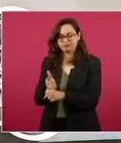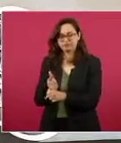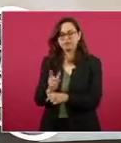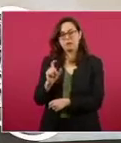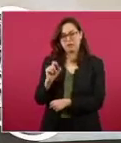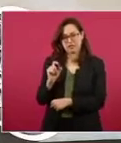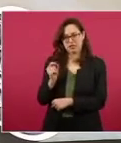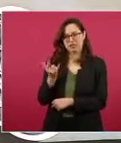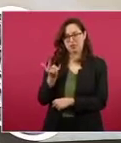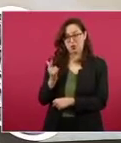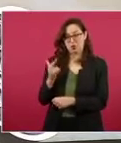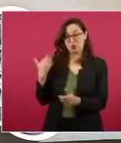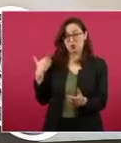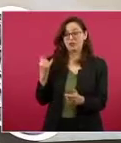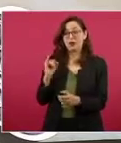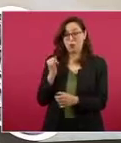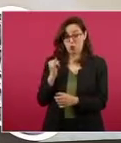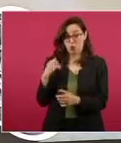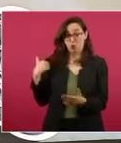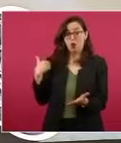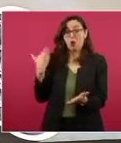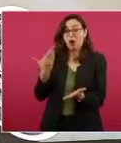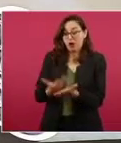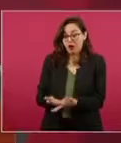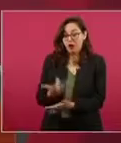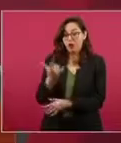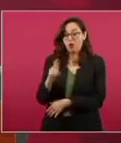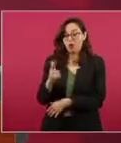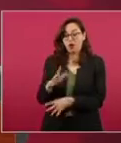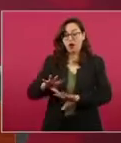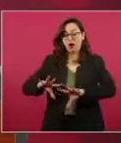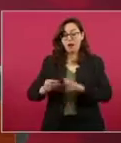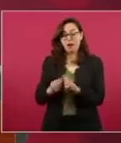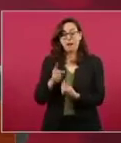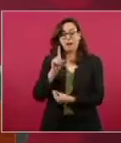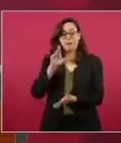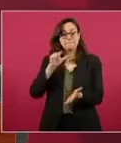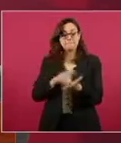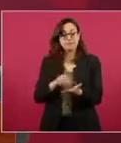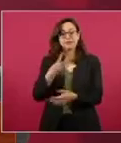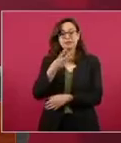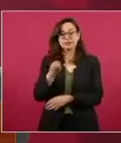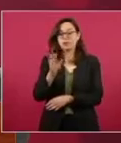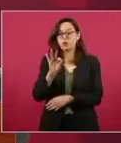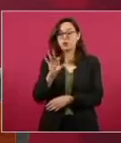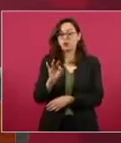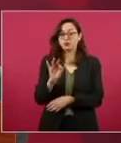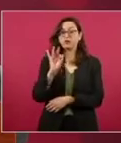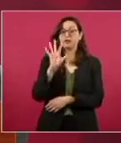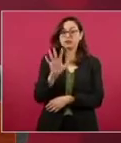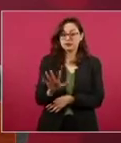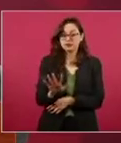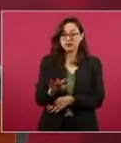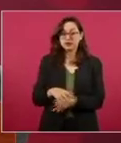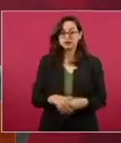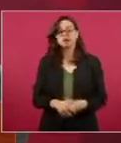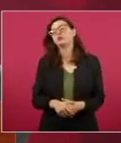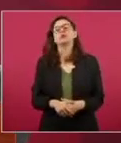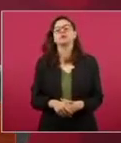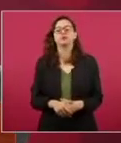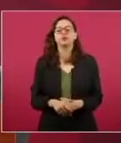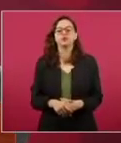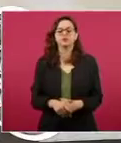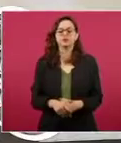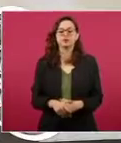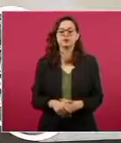junio y el 10 de julio llevamos ya 1.345. En cuanto al